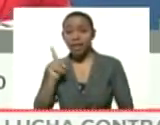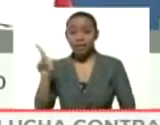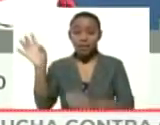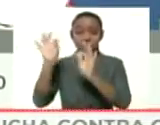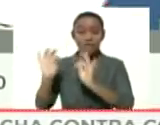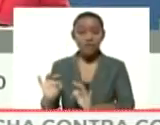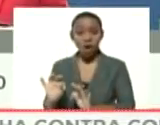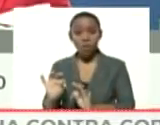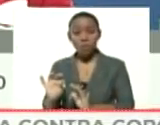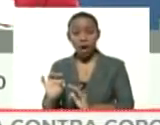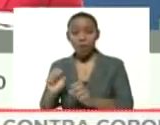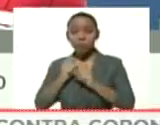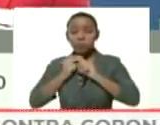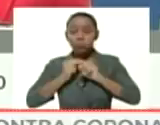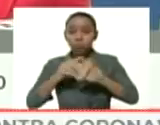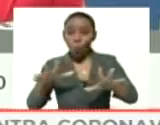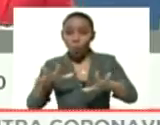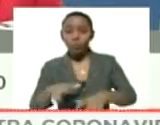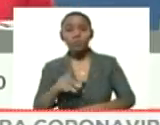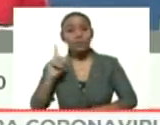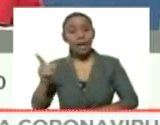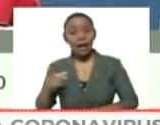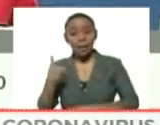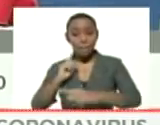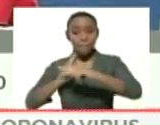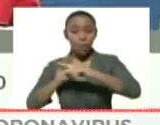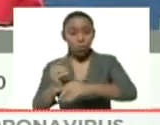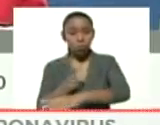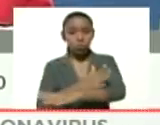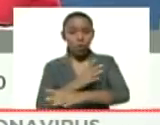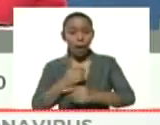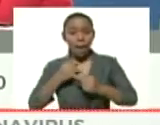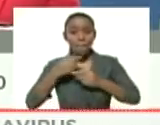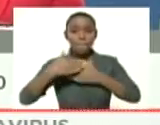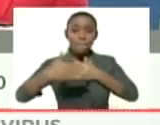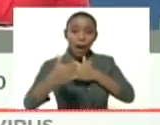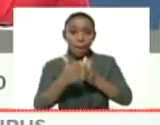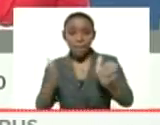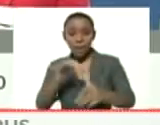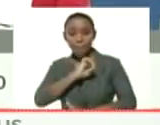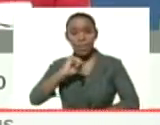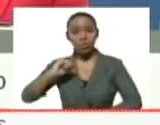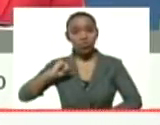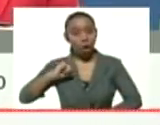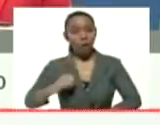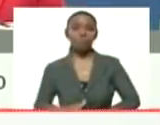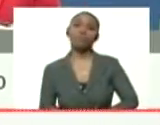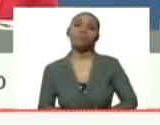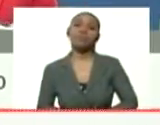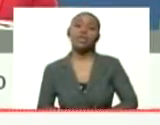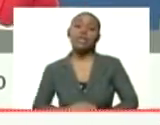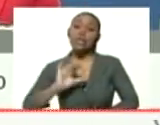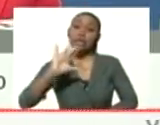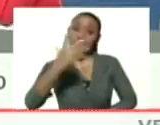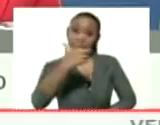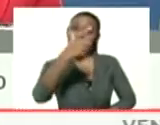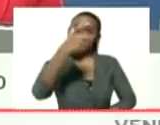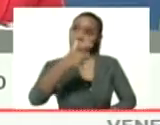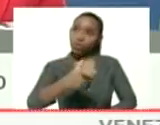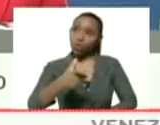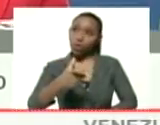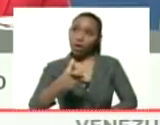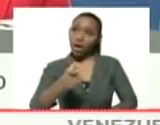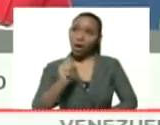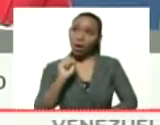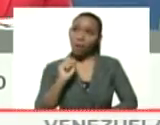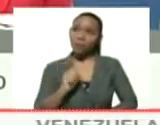de masificación del despistaje ampliado y personalizado. El quinto caso es un